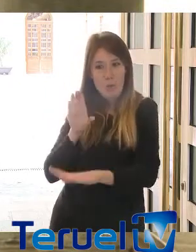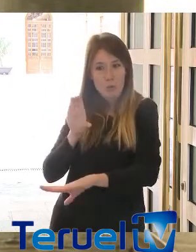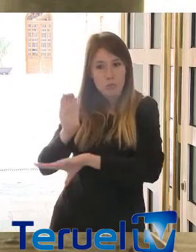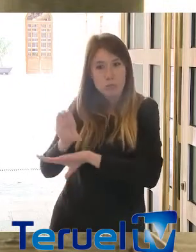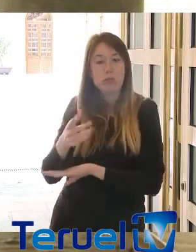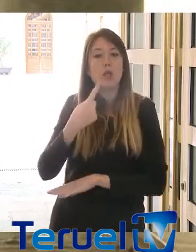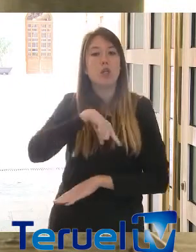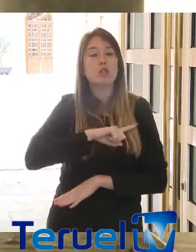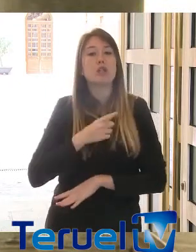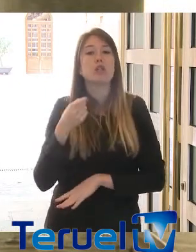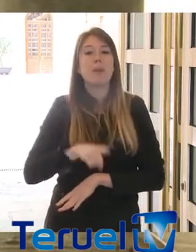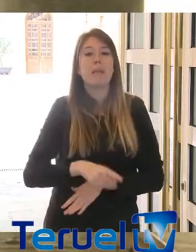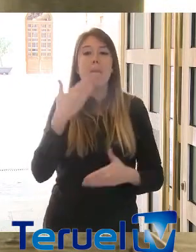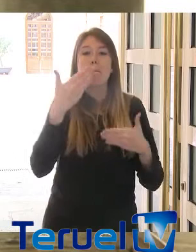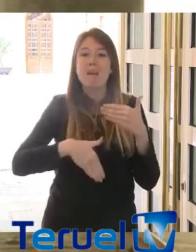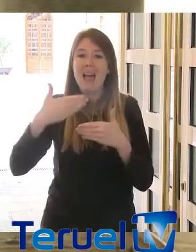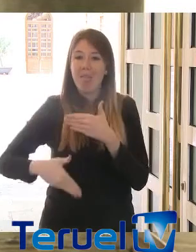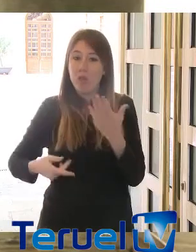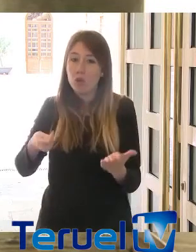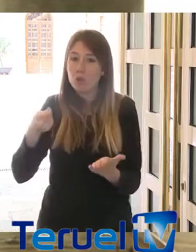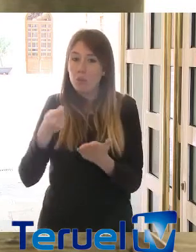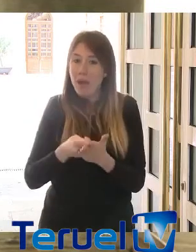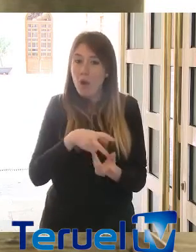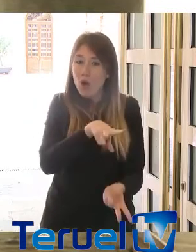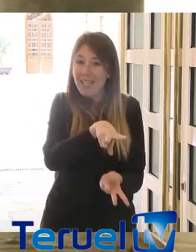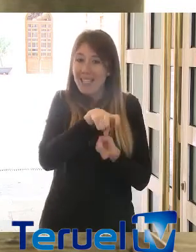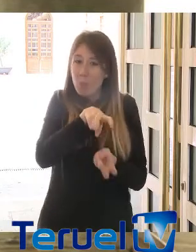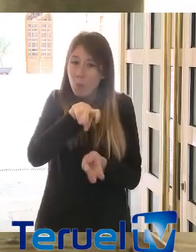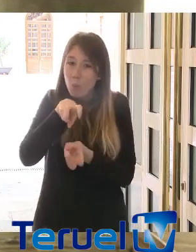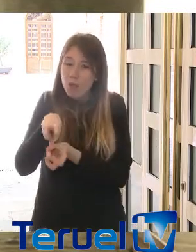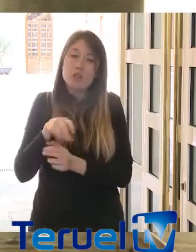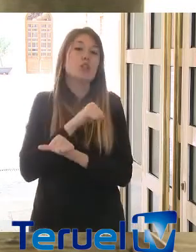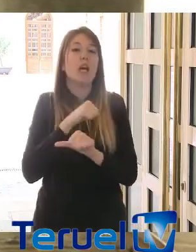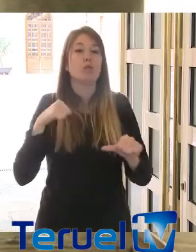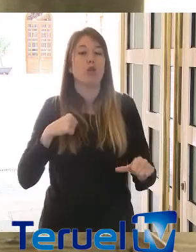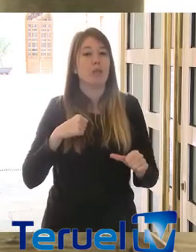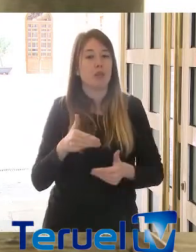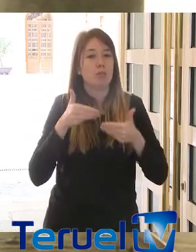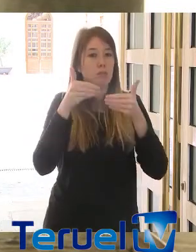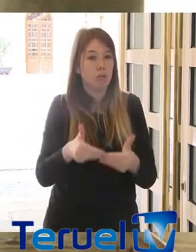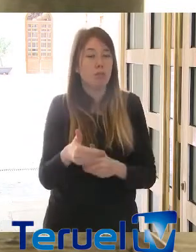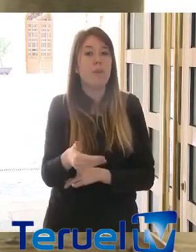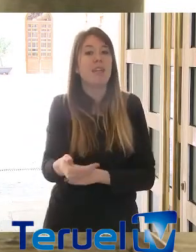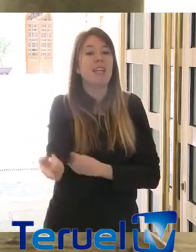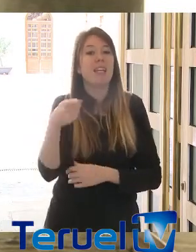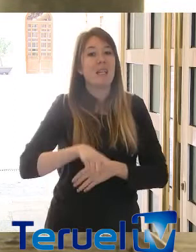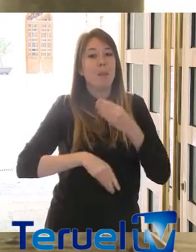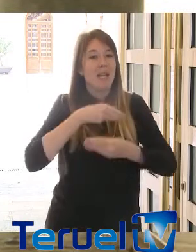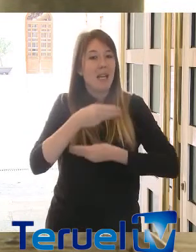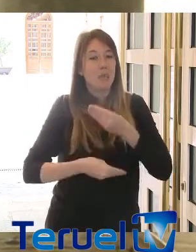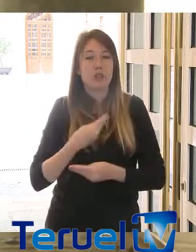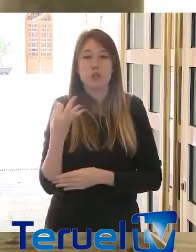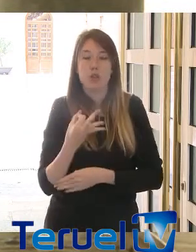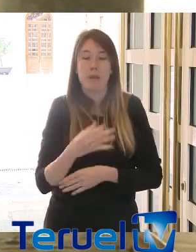hemos aplazado el pago de los impuestos autonómicos. Hemos hecho una operación de